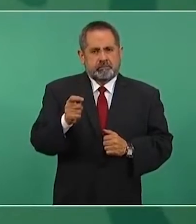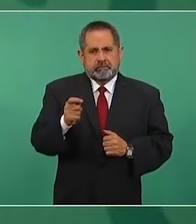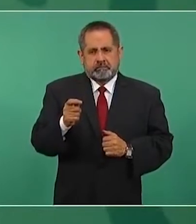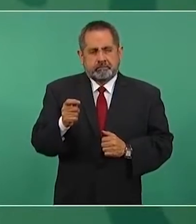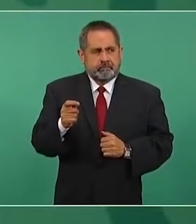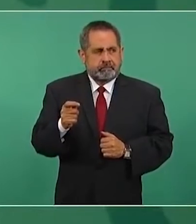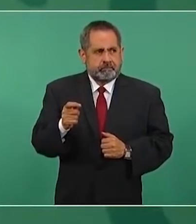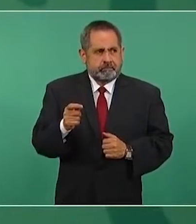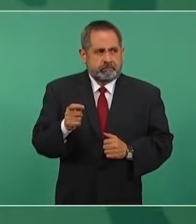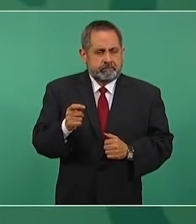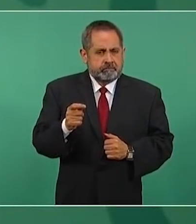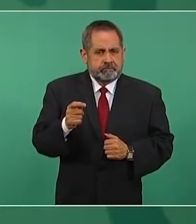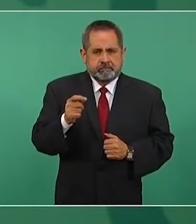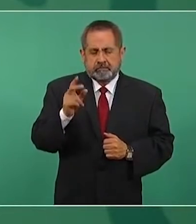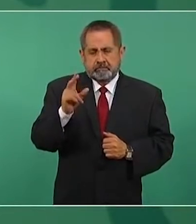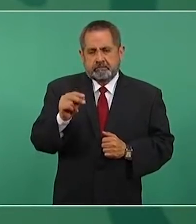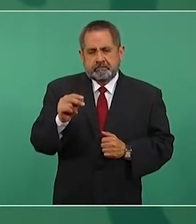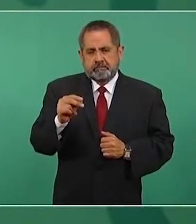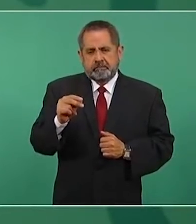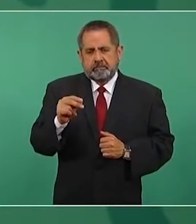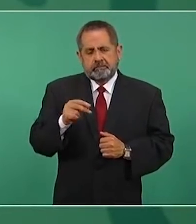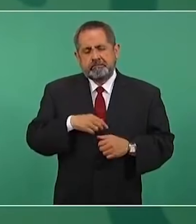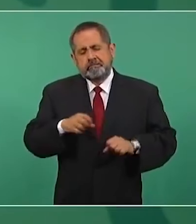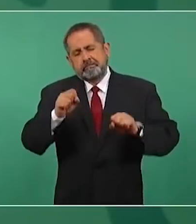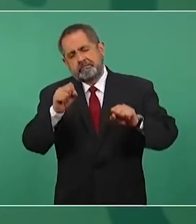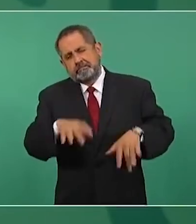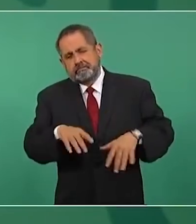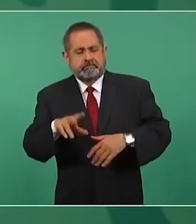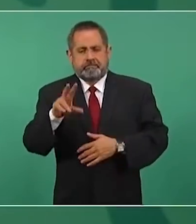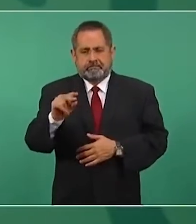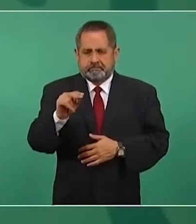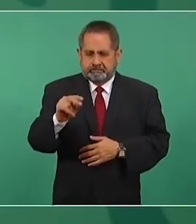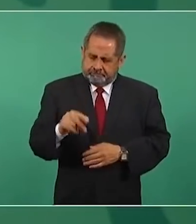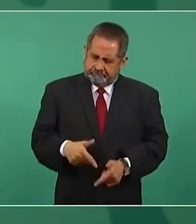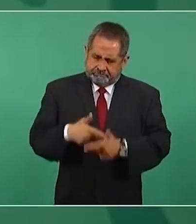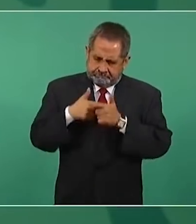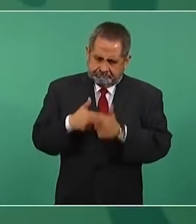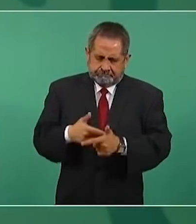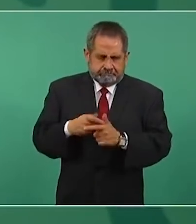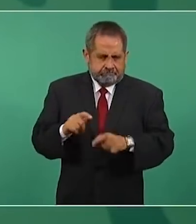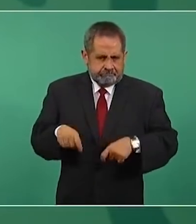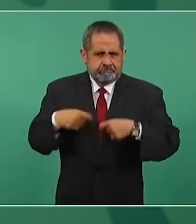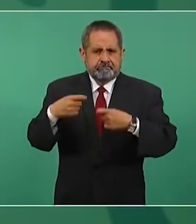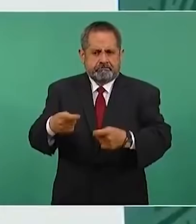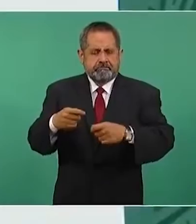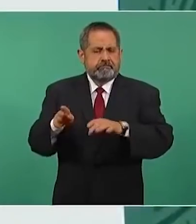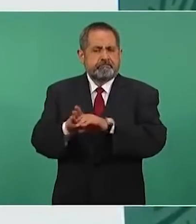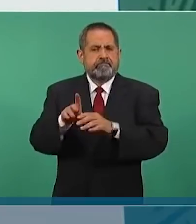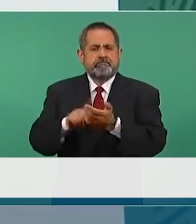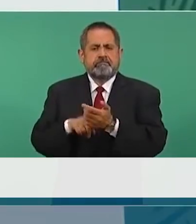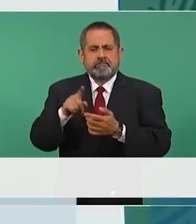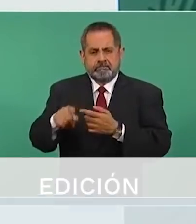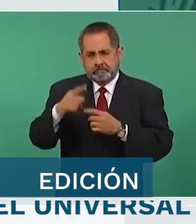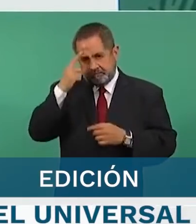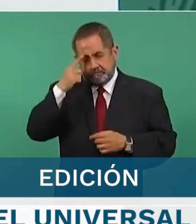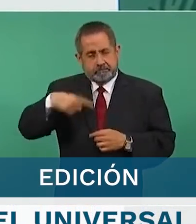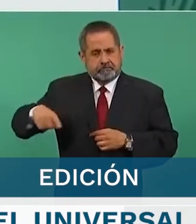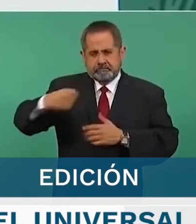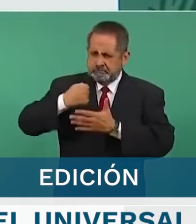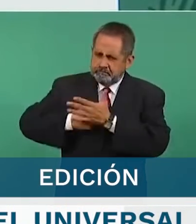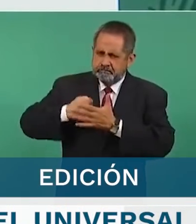a ceder en lo que tiene que ver con el combate